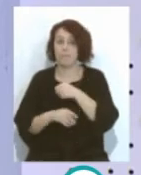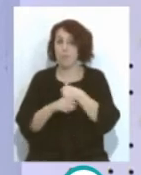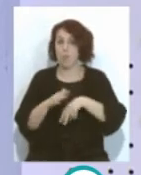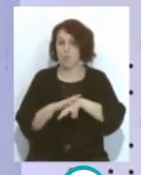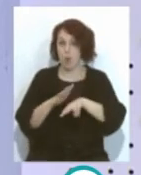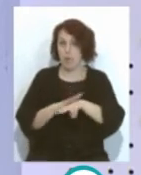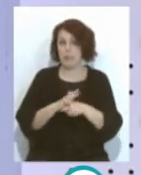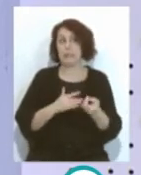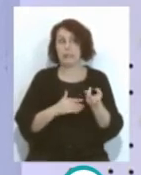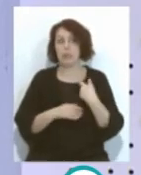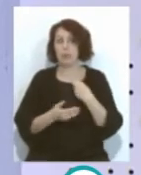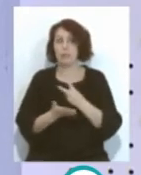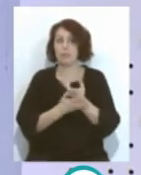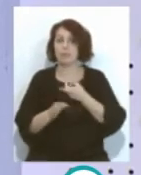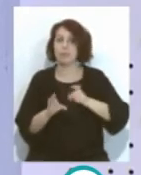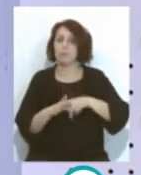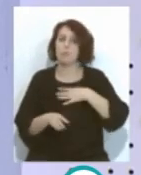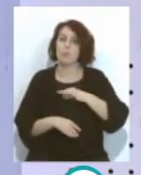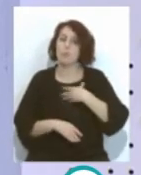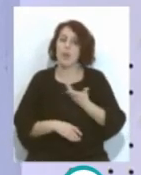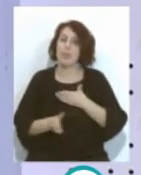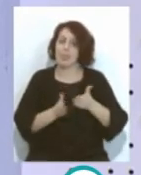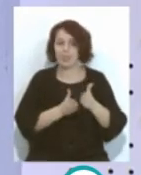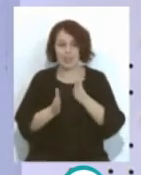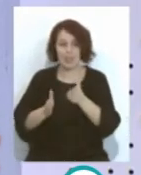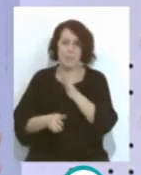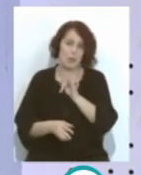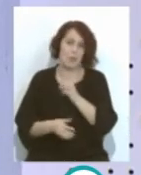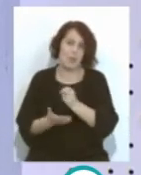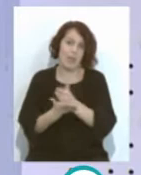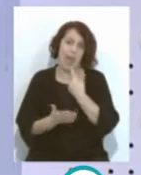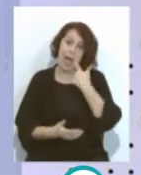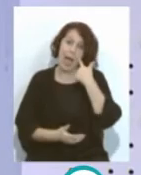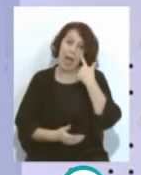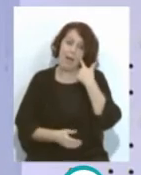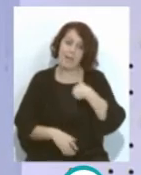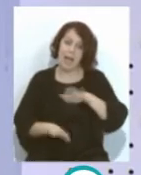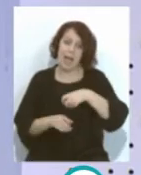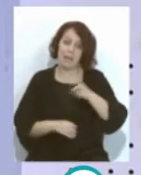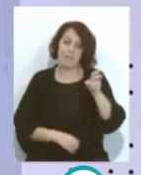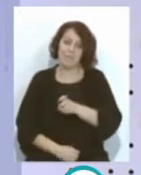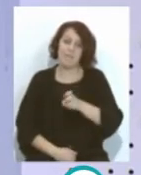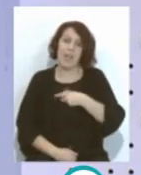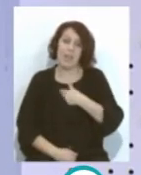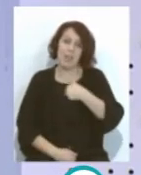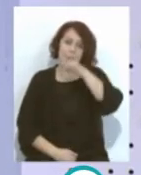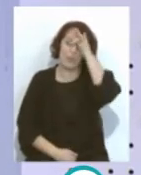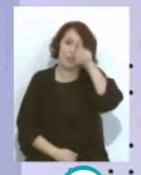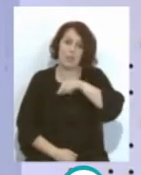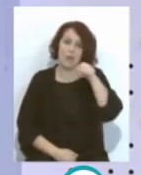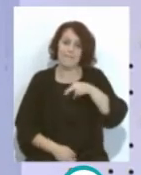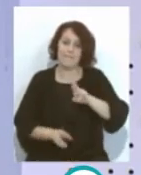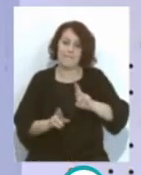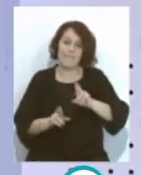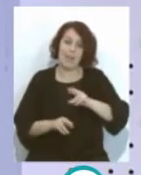de Arguineguín Pueda nuevamente volver a esa senda De resultados positivos A ver si llega o no frente al Cádiz el domingo Esperemos